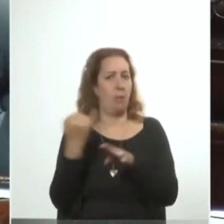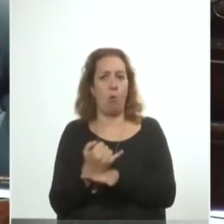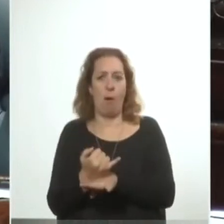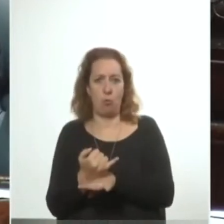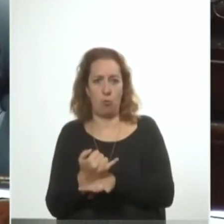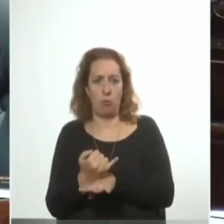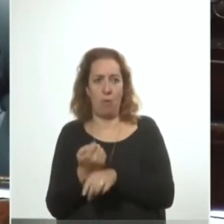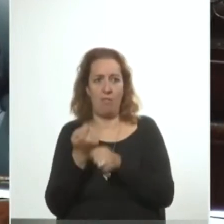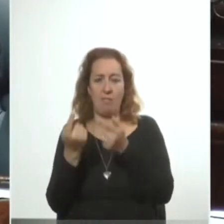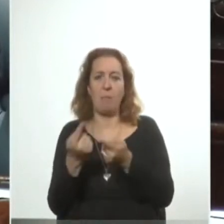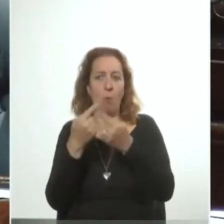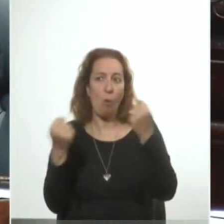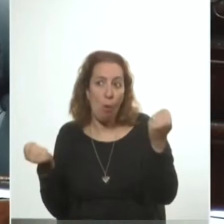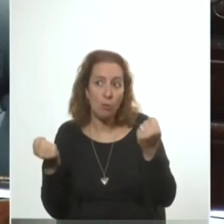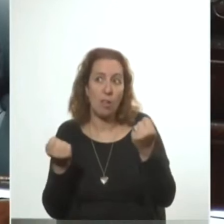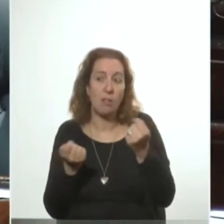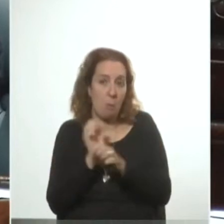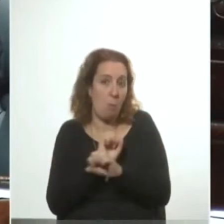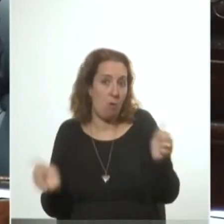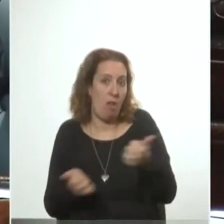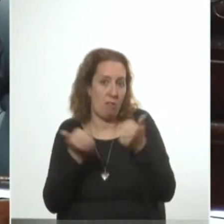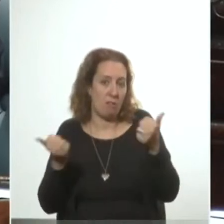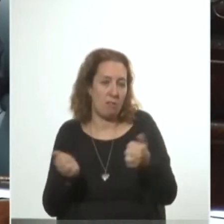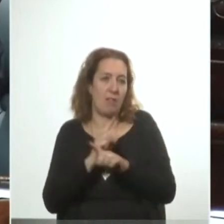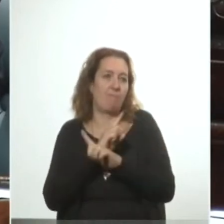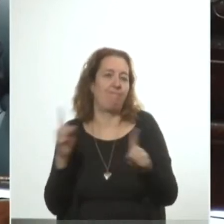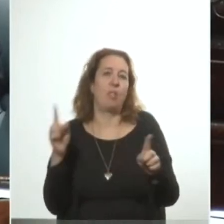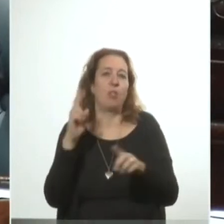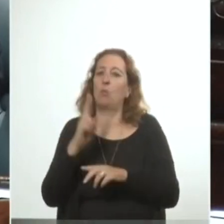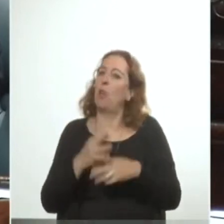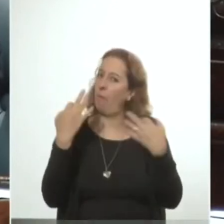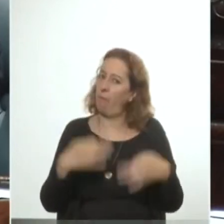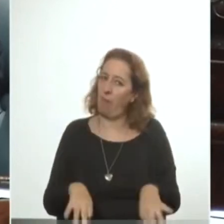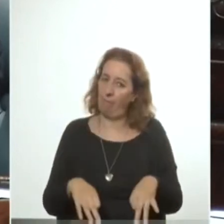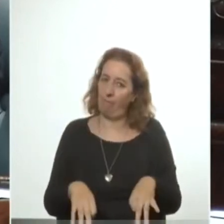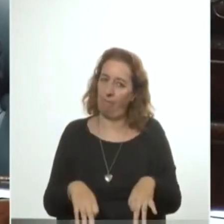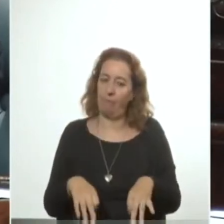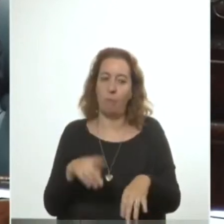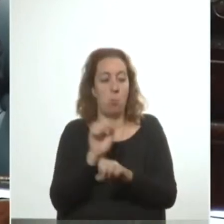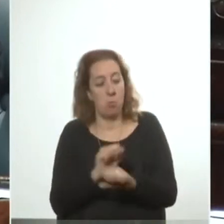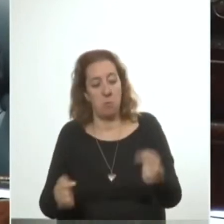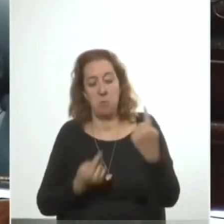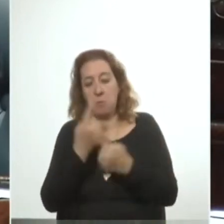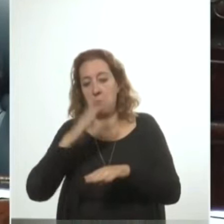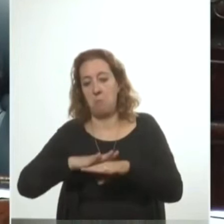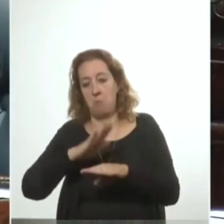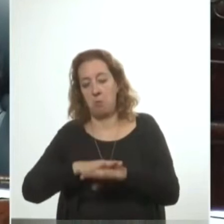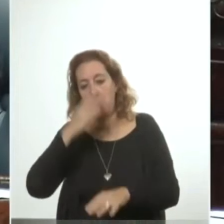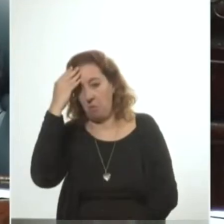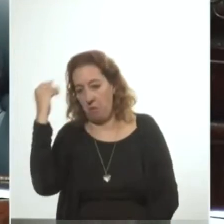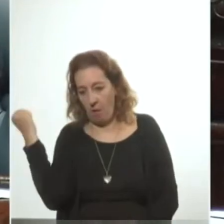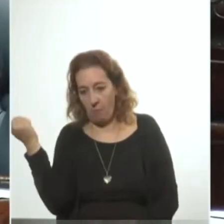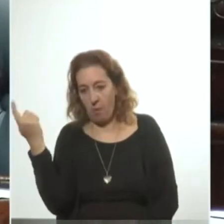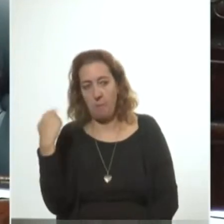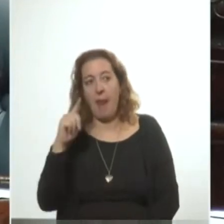Les dimos facultades que no se usaron para aquello que pidieron. Quizás en alguna oportunidad hayamos olvidado que